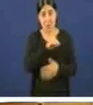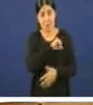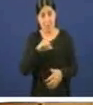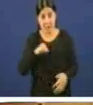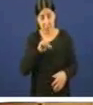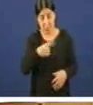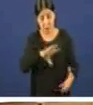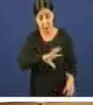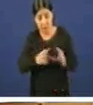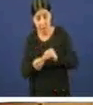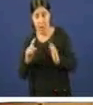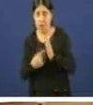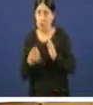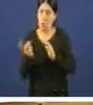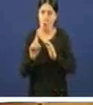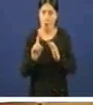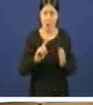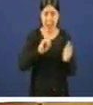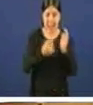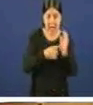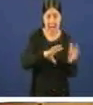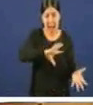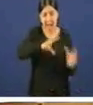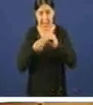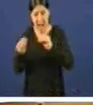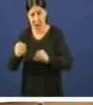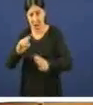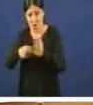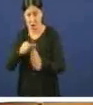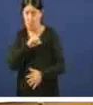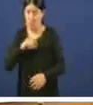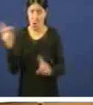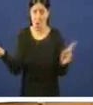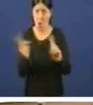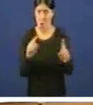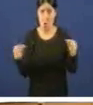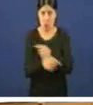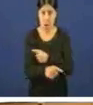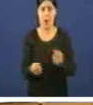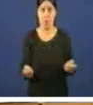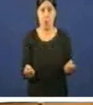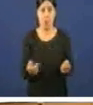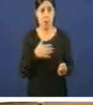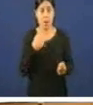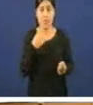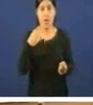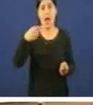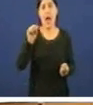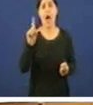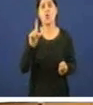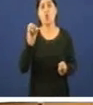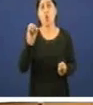acomodarse a lei e non a lei a que se teña que acomodara a contratos asinados entre particulares Galloso e Méndez